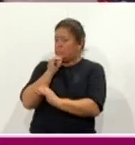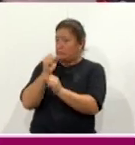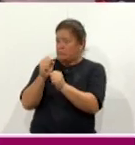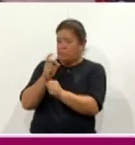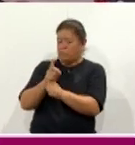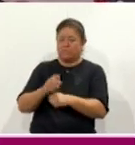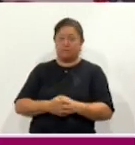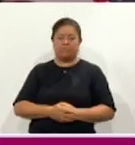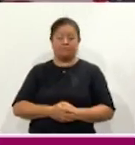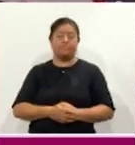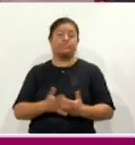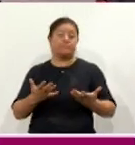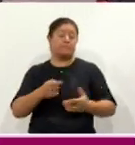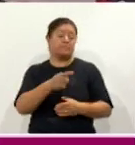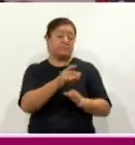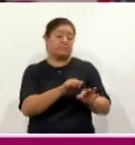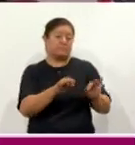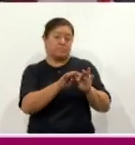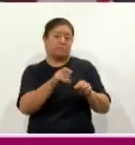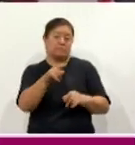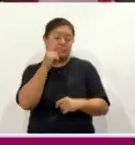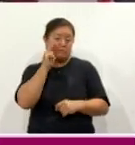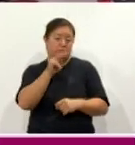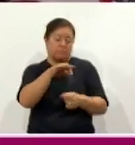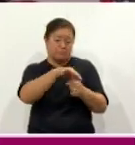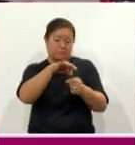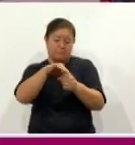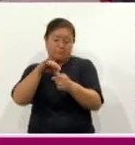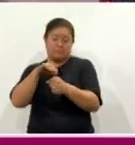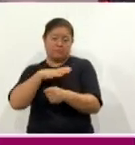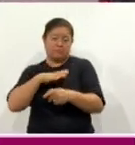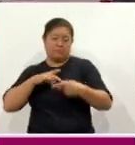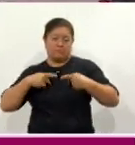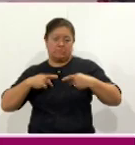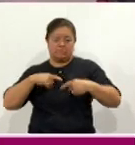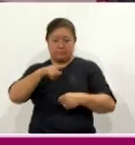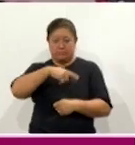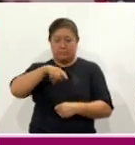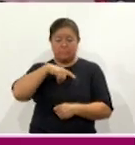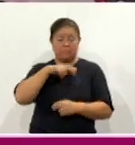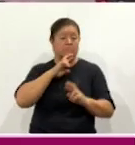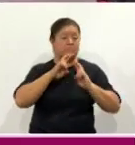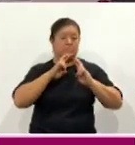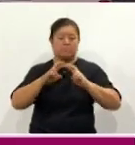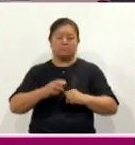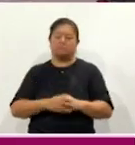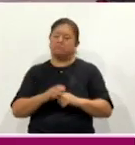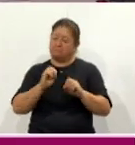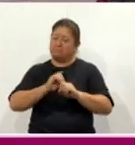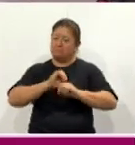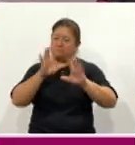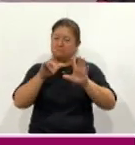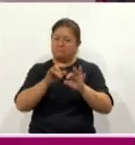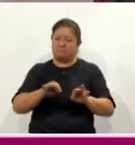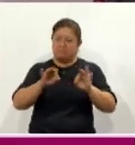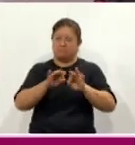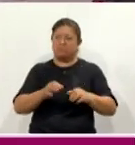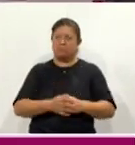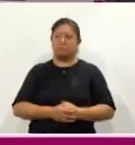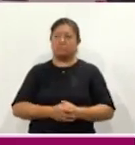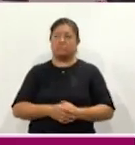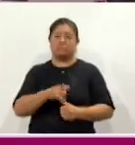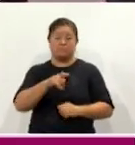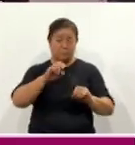este cómputo y bueno, se pueda dilucidar a través de los votos que emitió las personas, pues ya los resultados suficientes. Claro, en cuanto más sea la